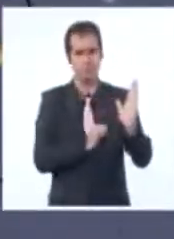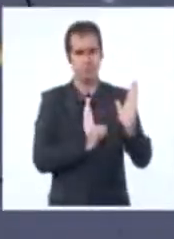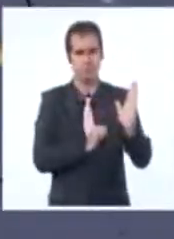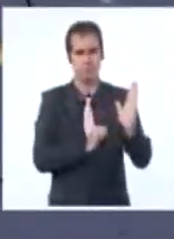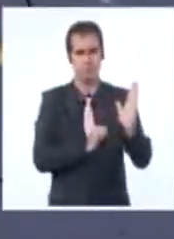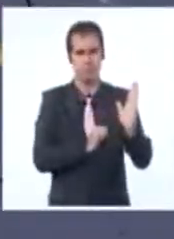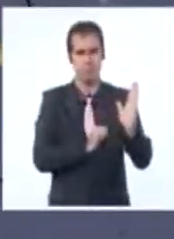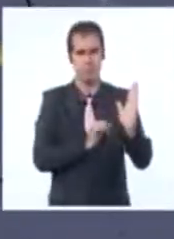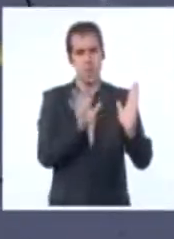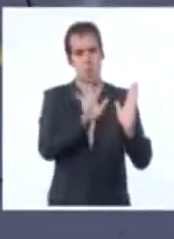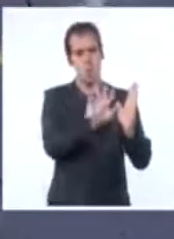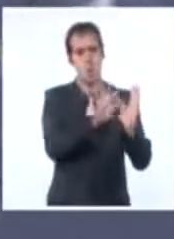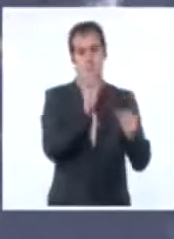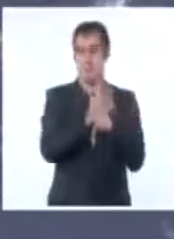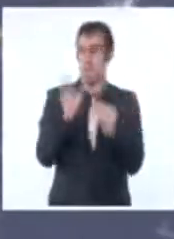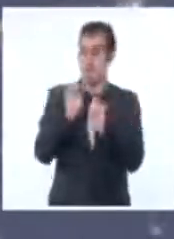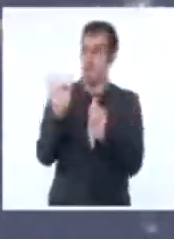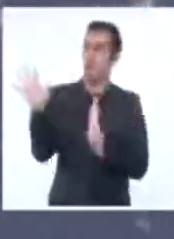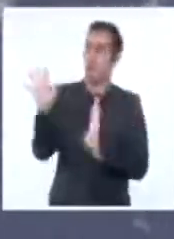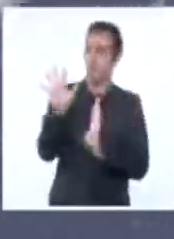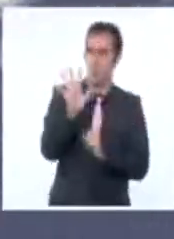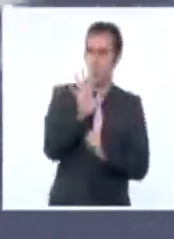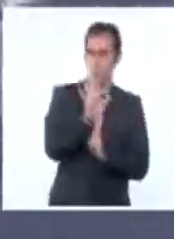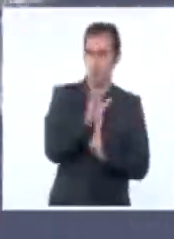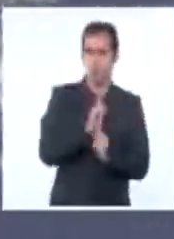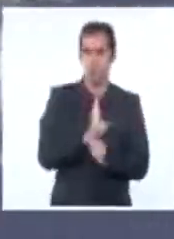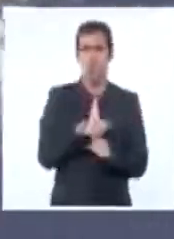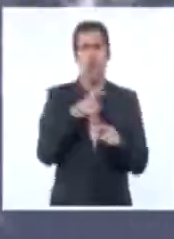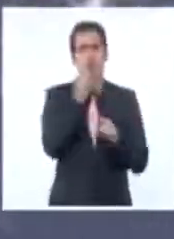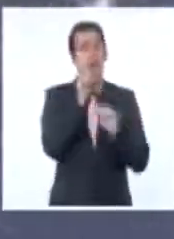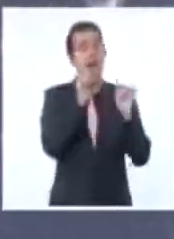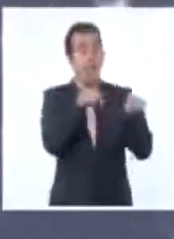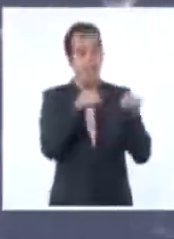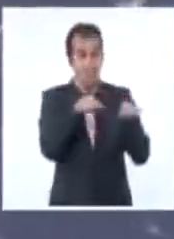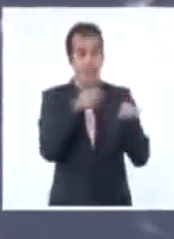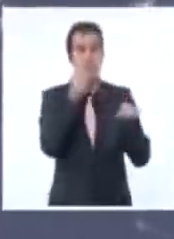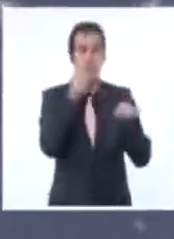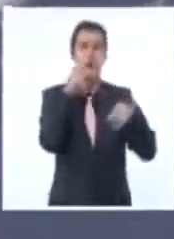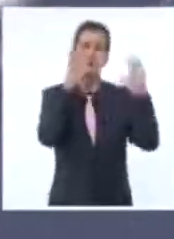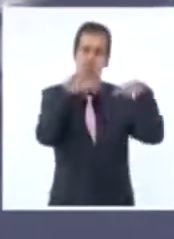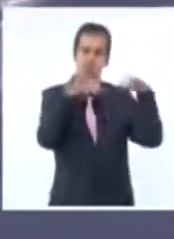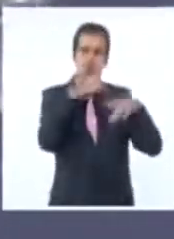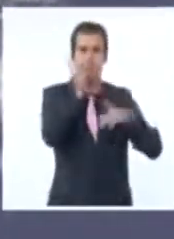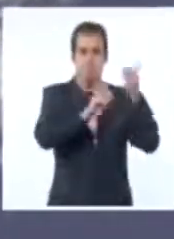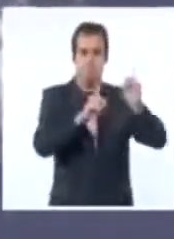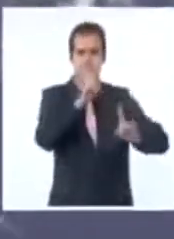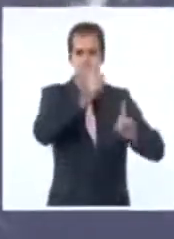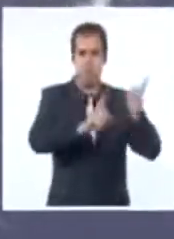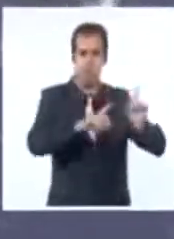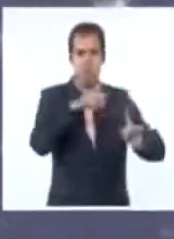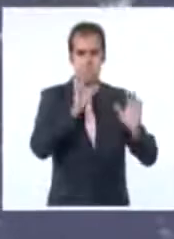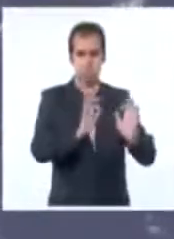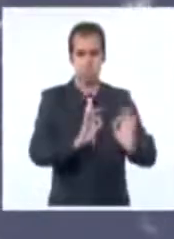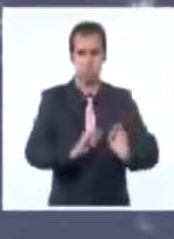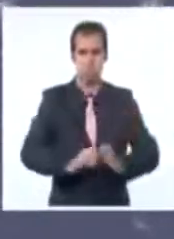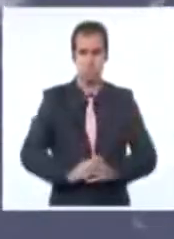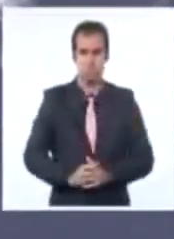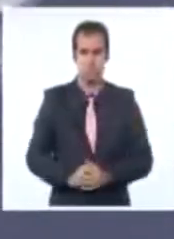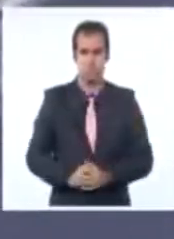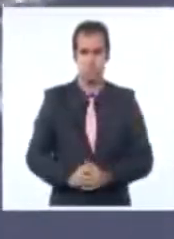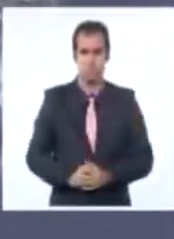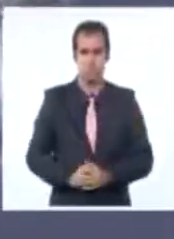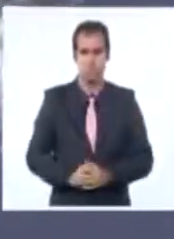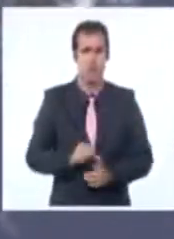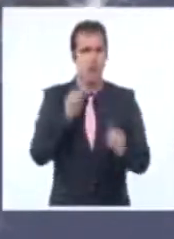...y manteniendo la ocurrencia de chubascos y también algunas tormentas eléctricas, sobre todo durante la tarde por delante de este sistema, principalmente hacia zonas de la costa norte. Esta situación